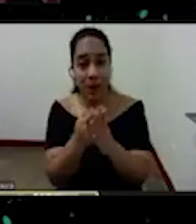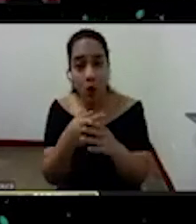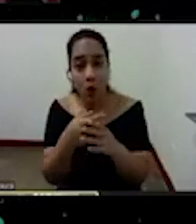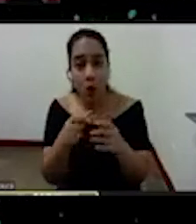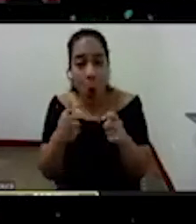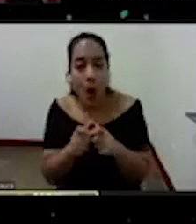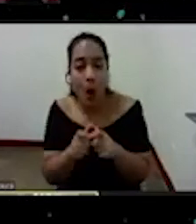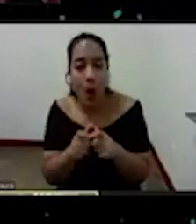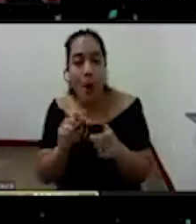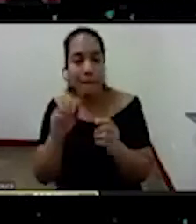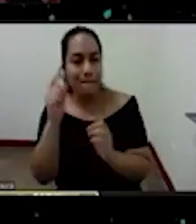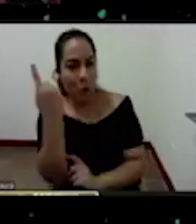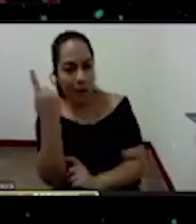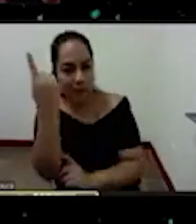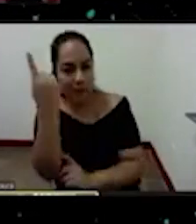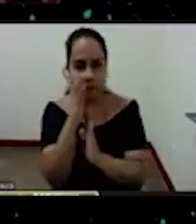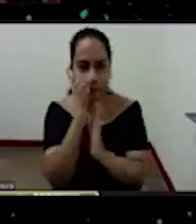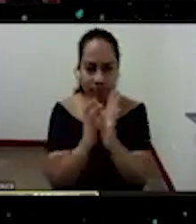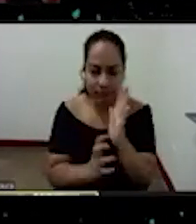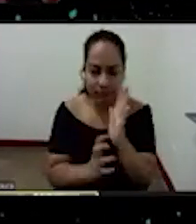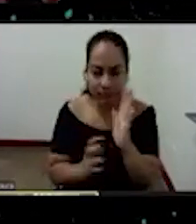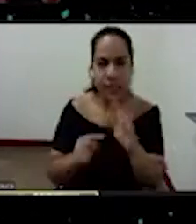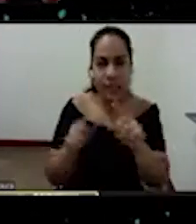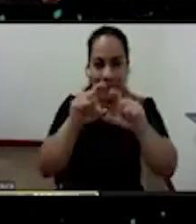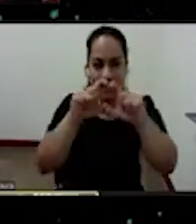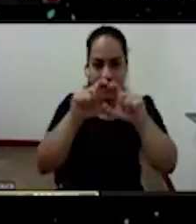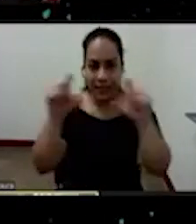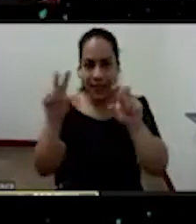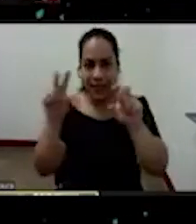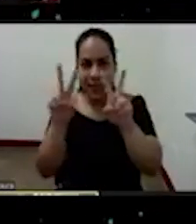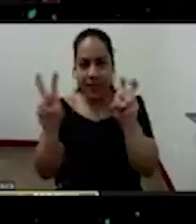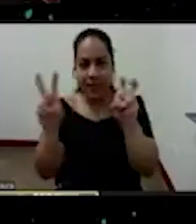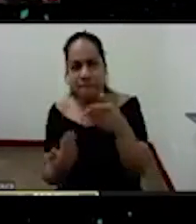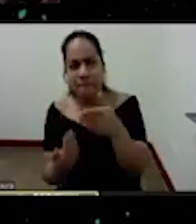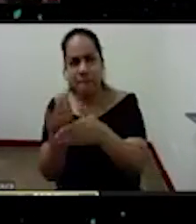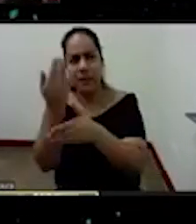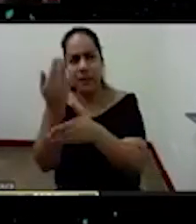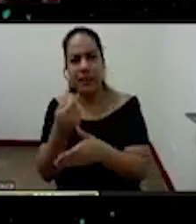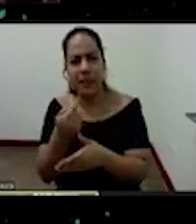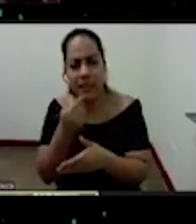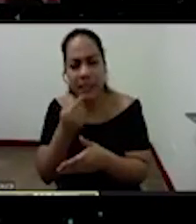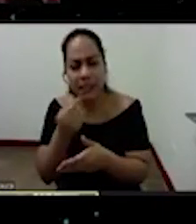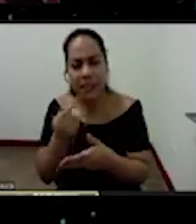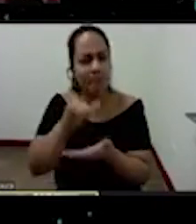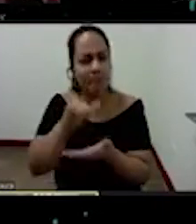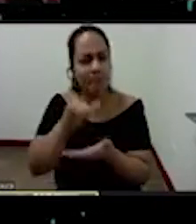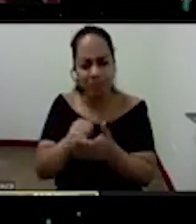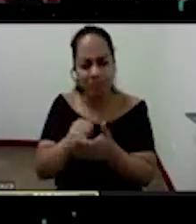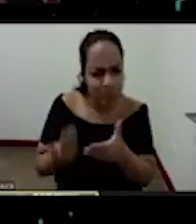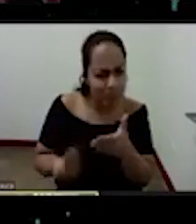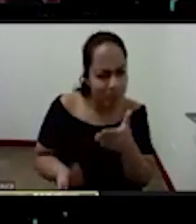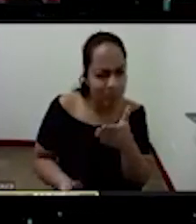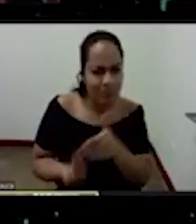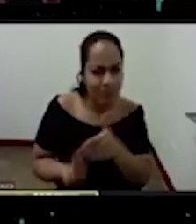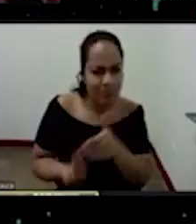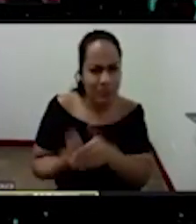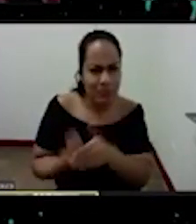cartografías del deseo inicia tan pronto hoy en mi ciudad